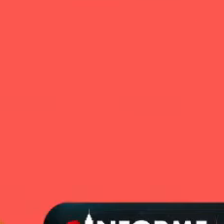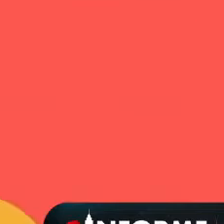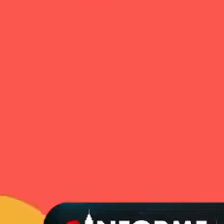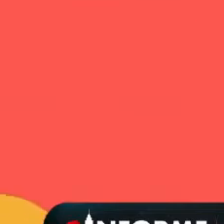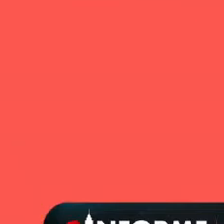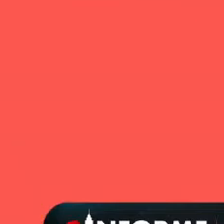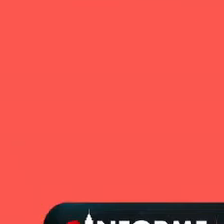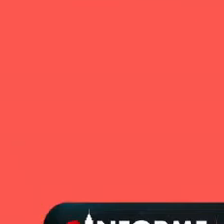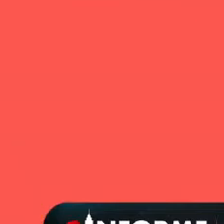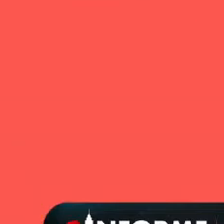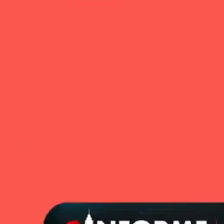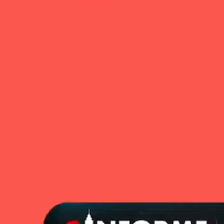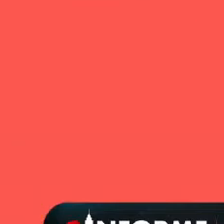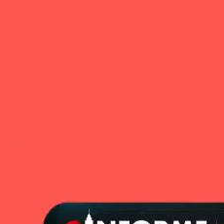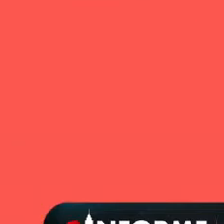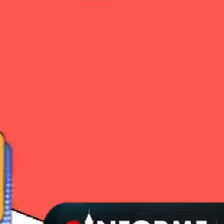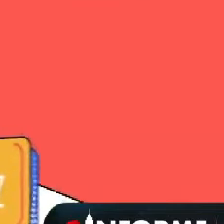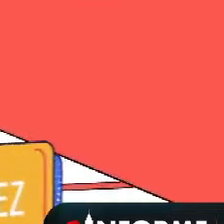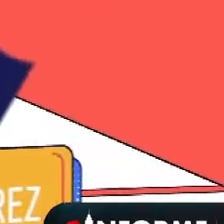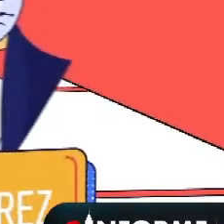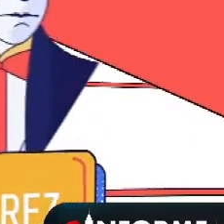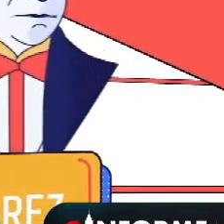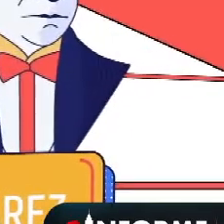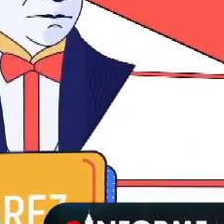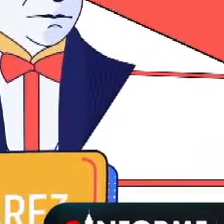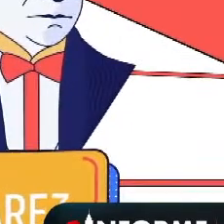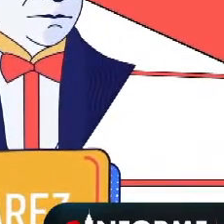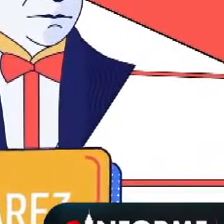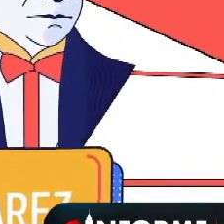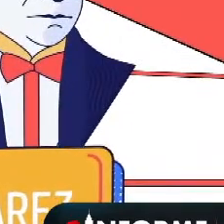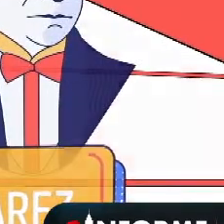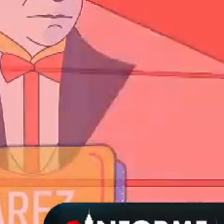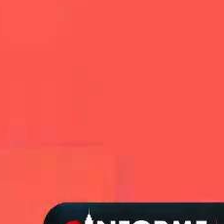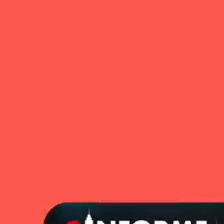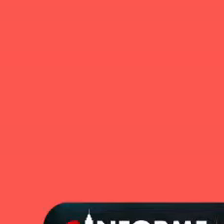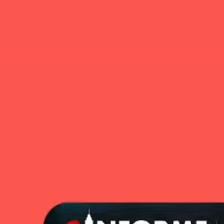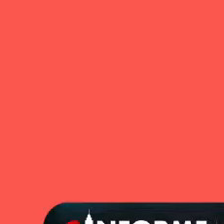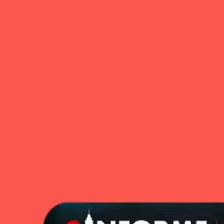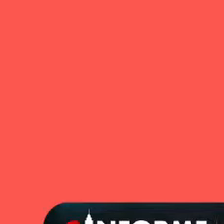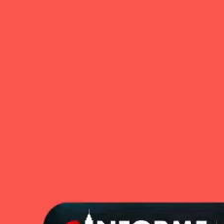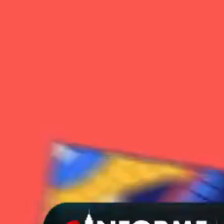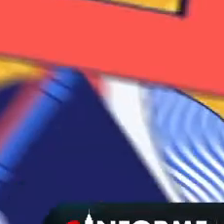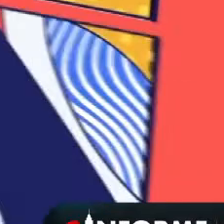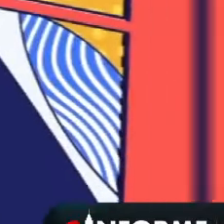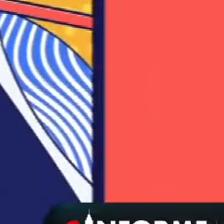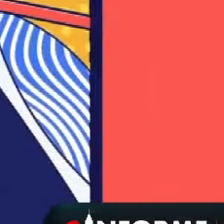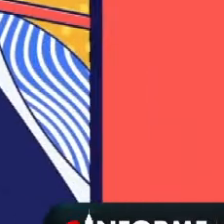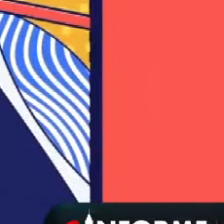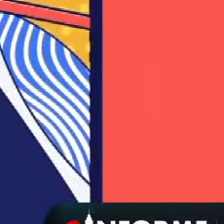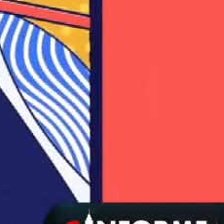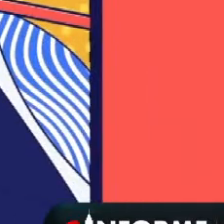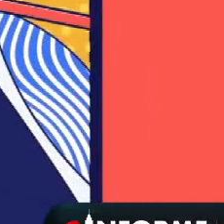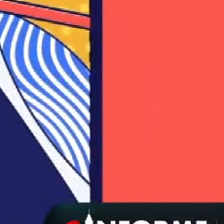no hubiera existido